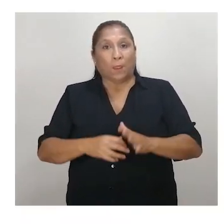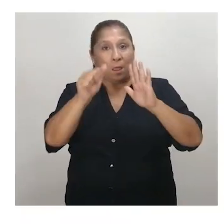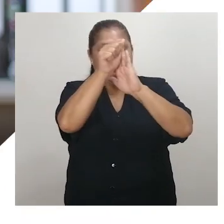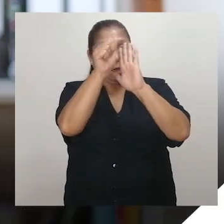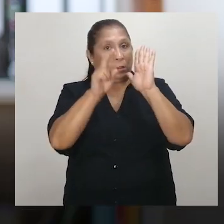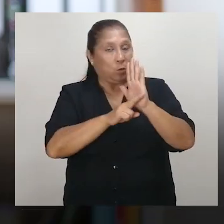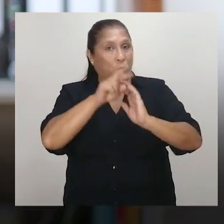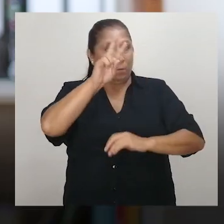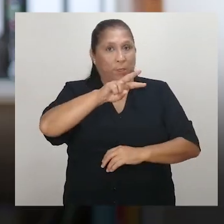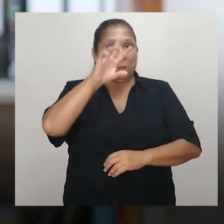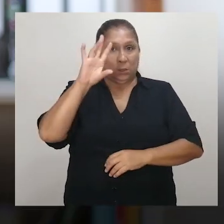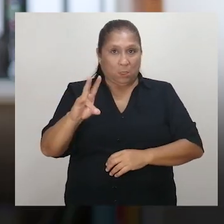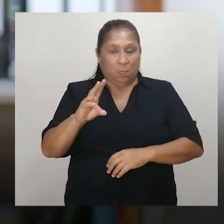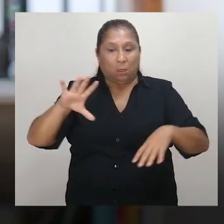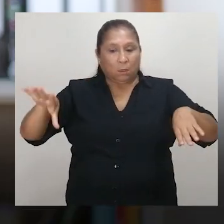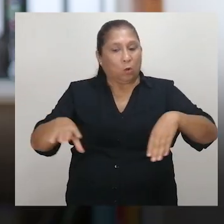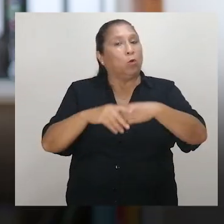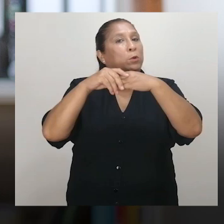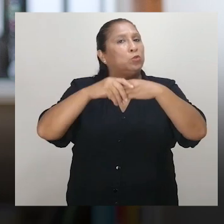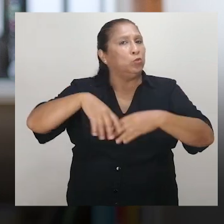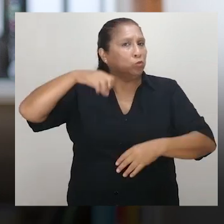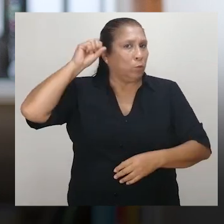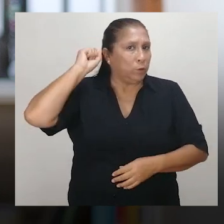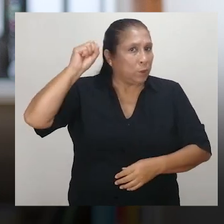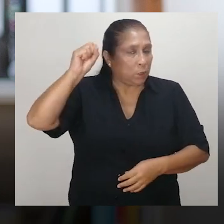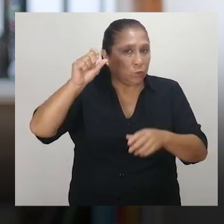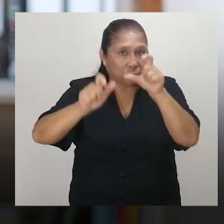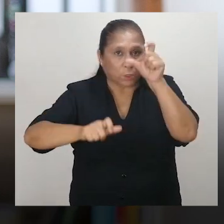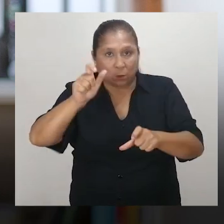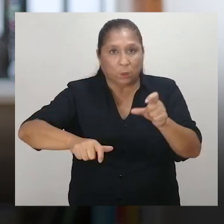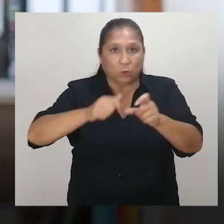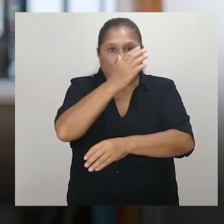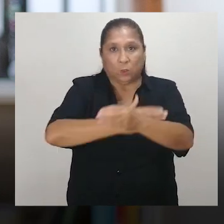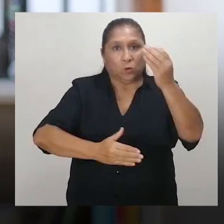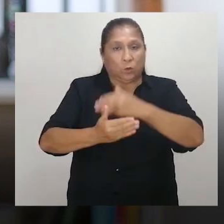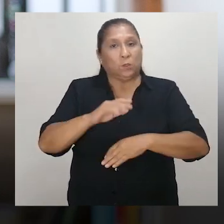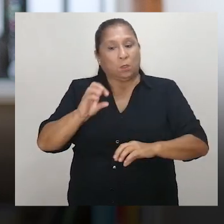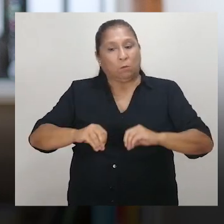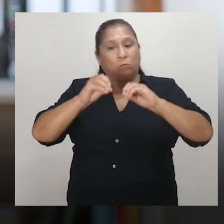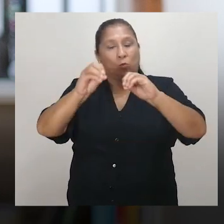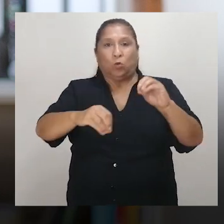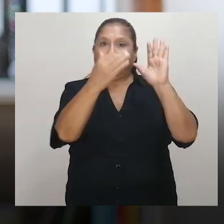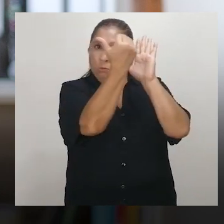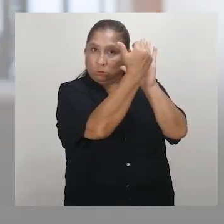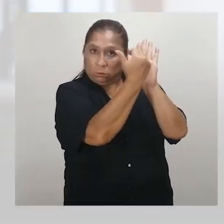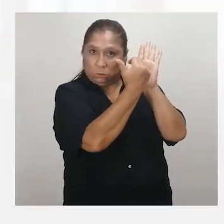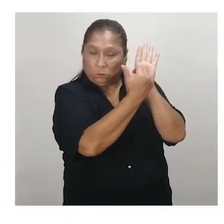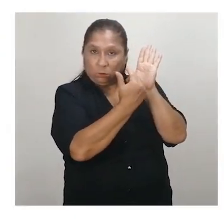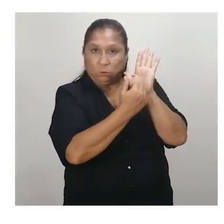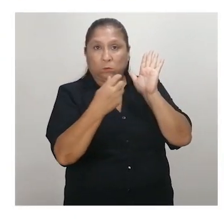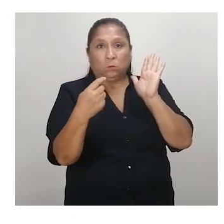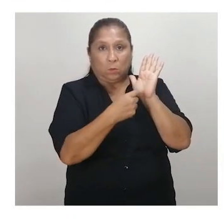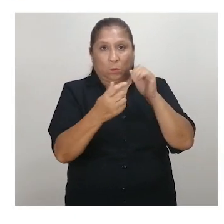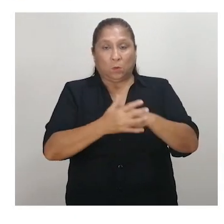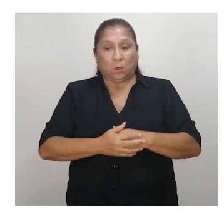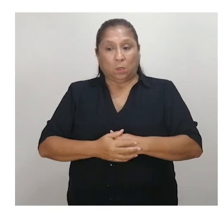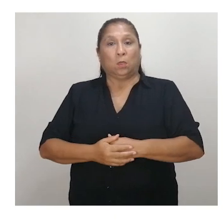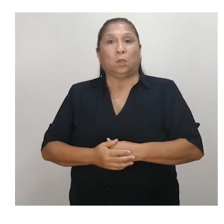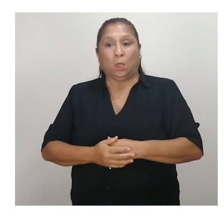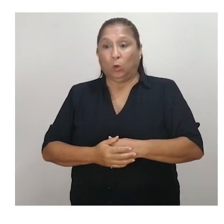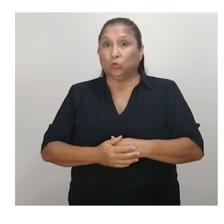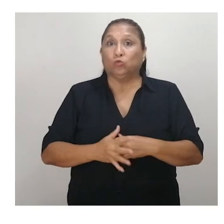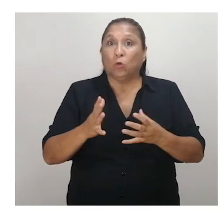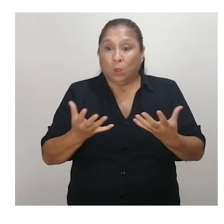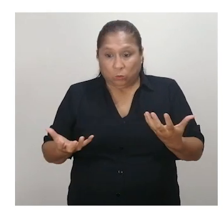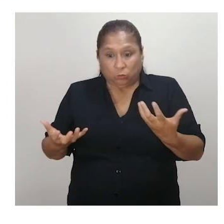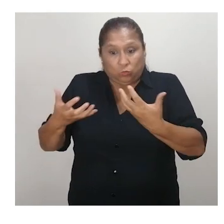El artículo 27 de la Convención sobre los Derechos a las Personas con Discapacidad establece lo siguiente. Que los